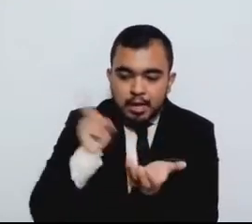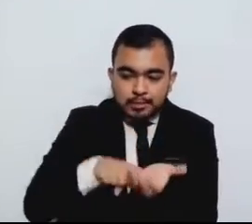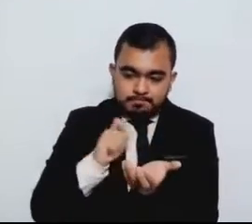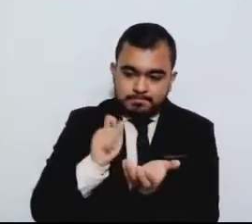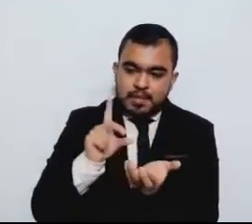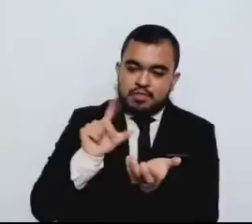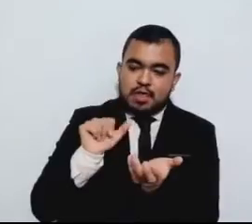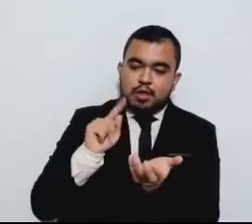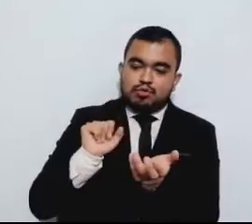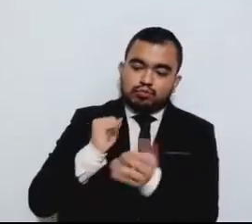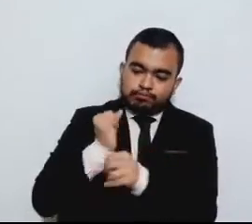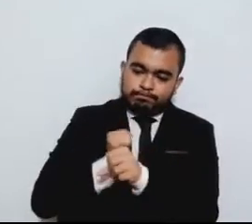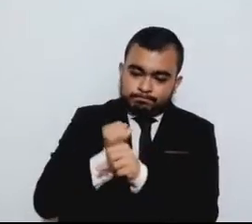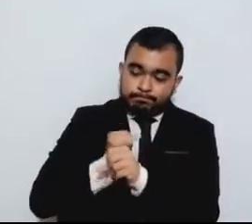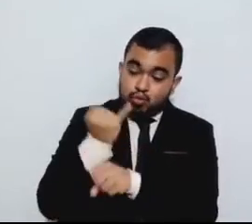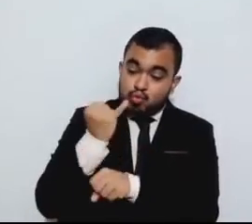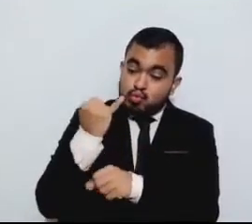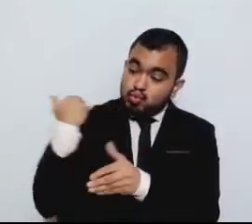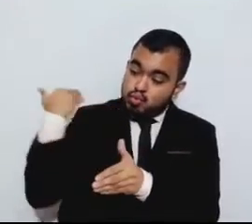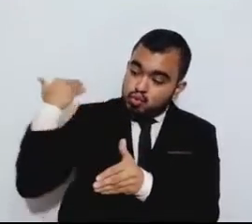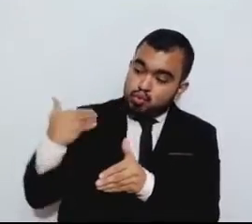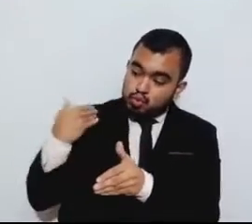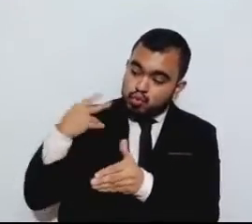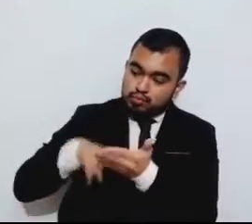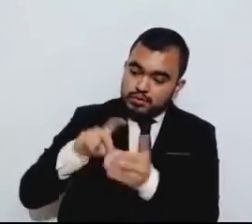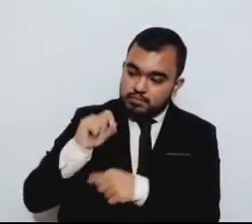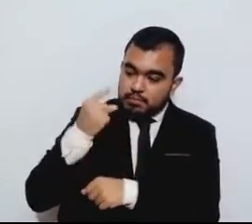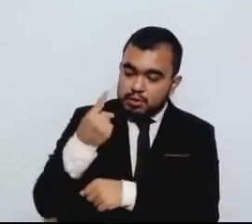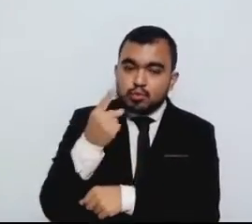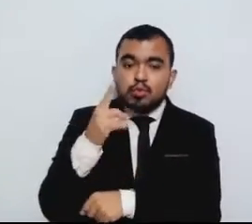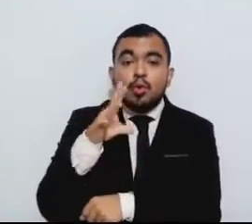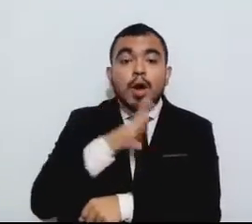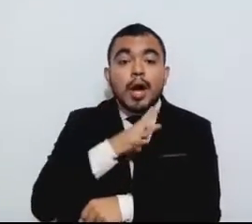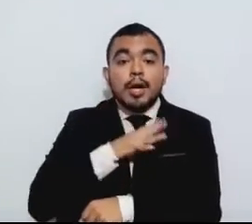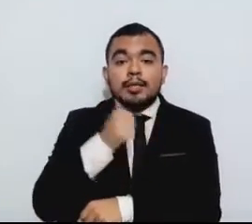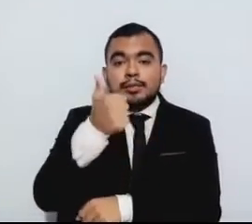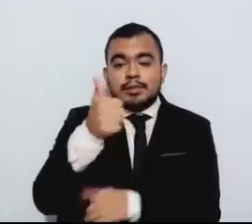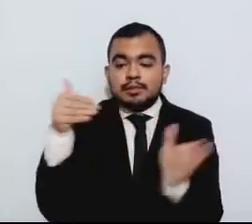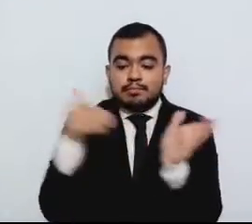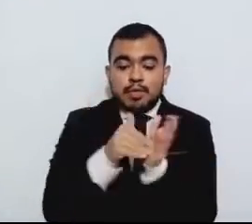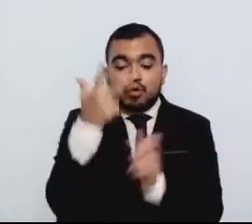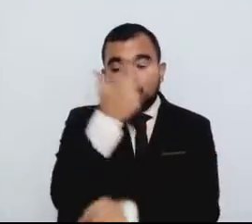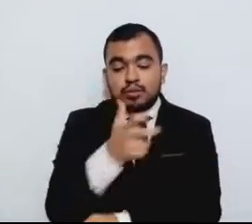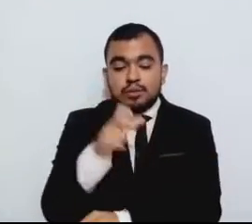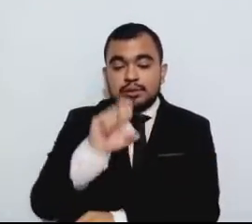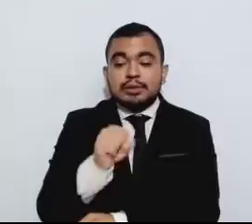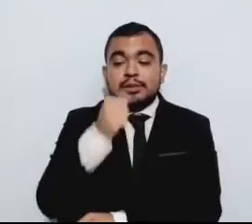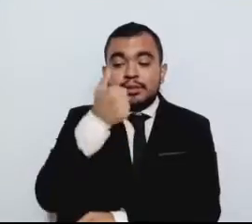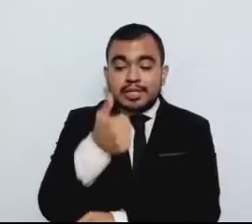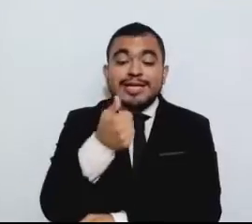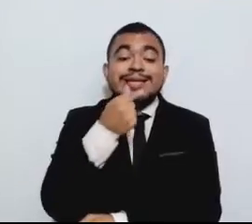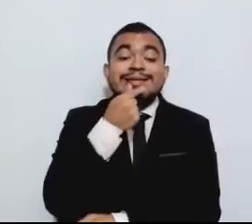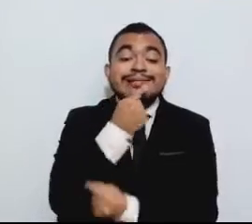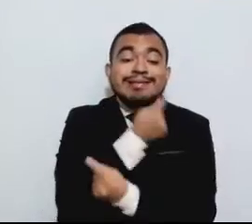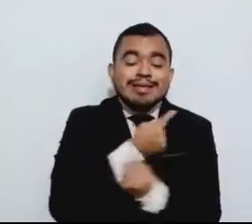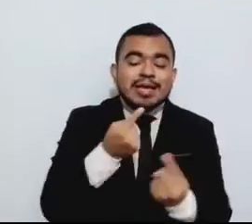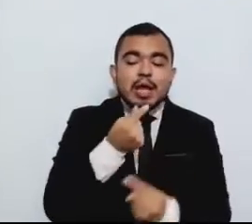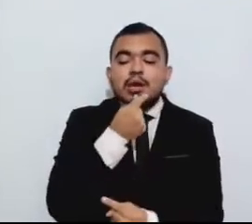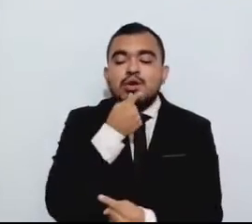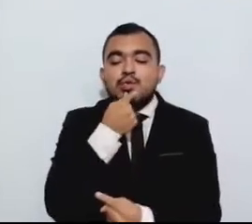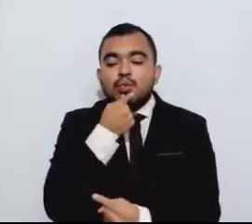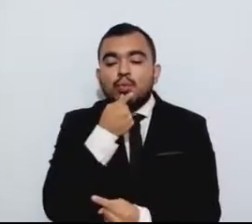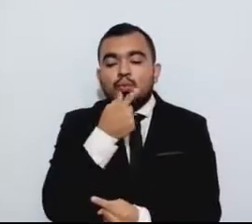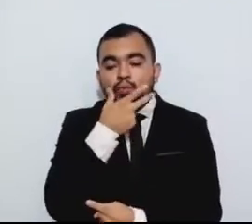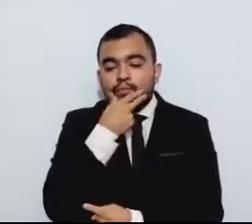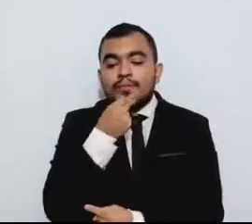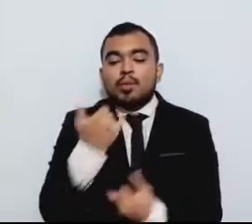hasta junio de este año, que hay al menos 6 mil 866 niñas, niños y adolescentes